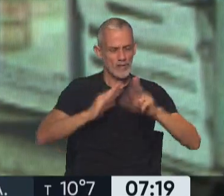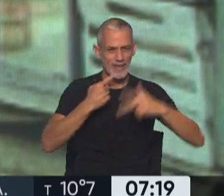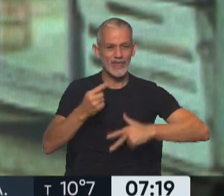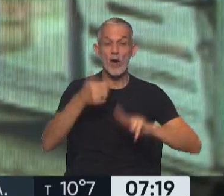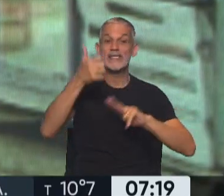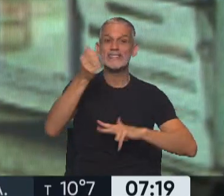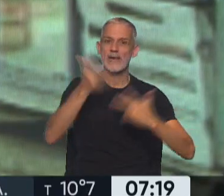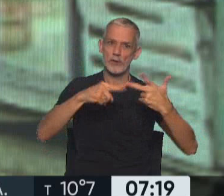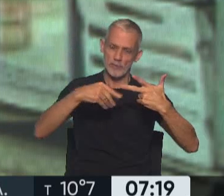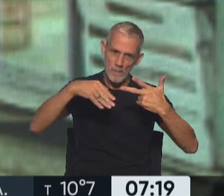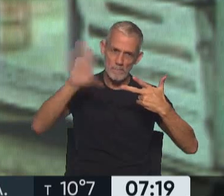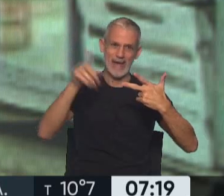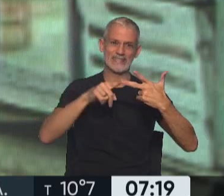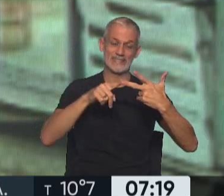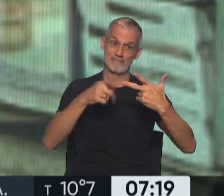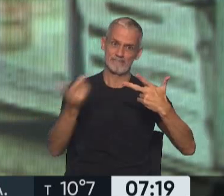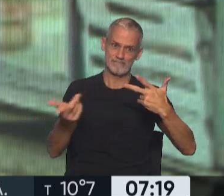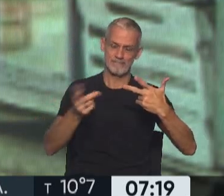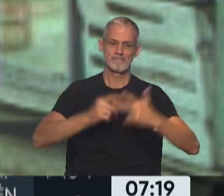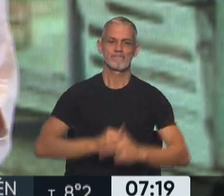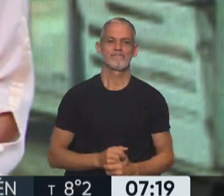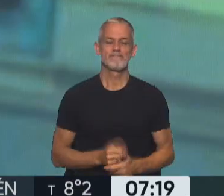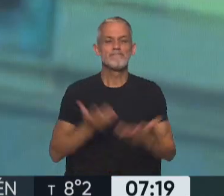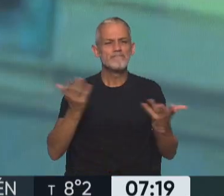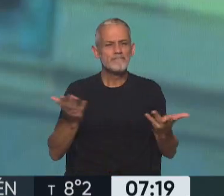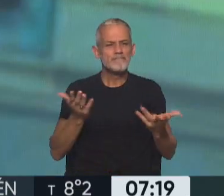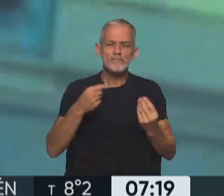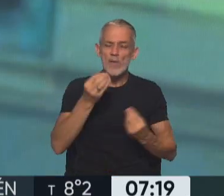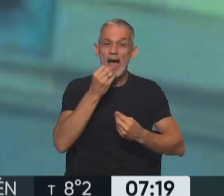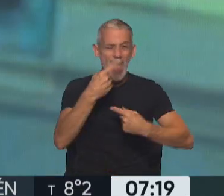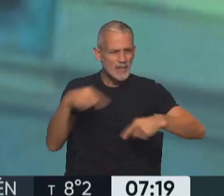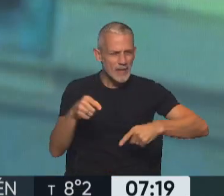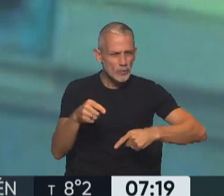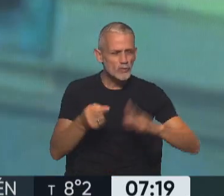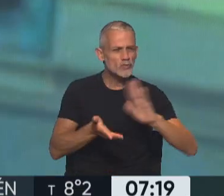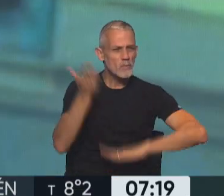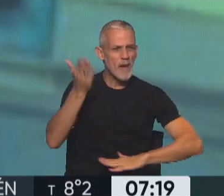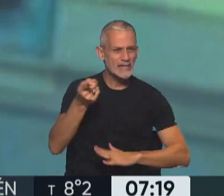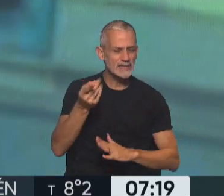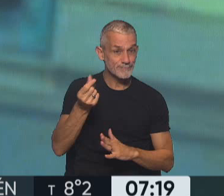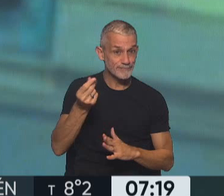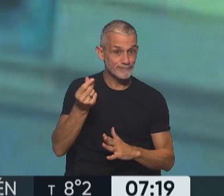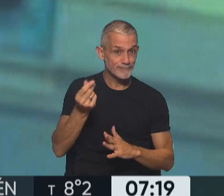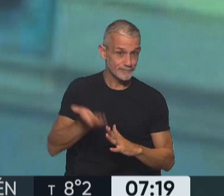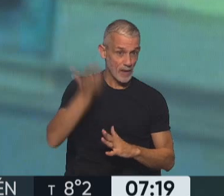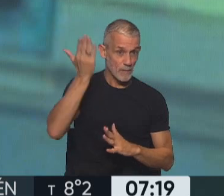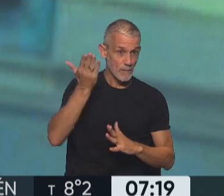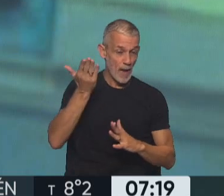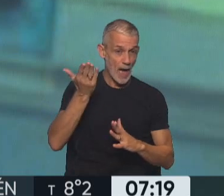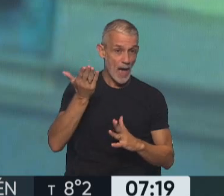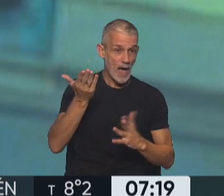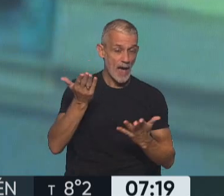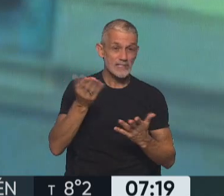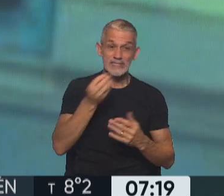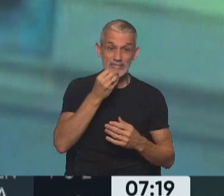por encima del 6% la inflación de marzo. Flor, ¿siguen siendo los alimentos los principales, digamos, productos que